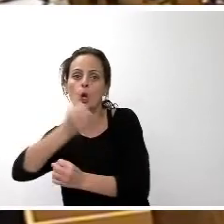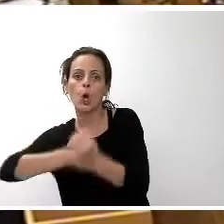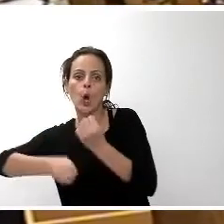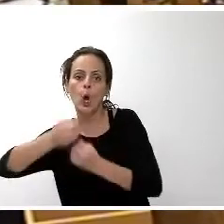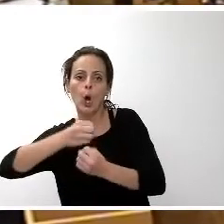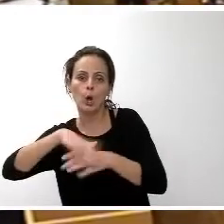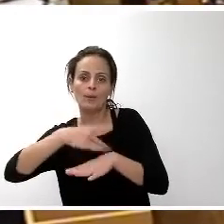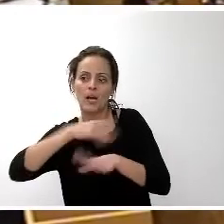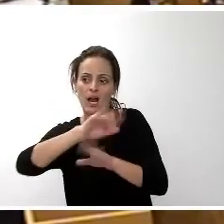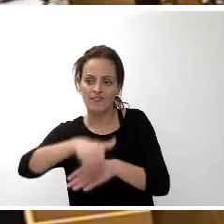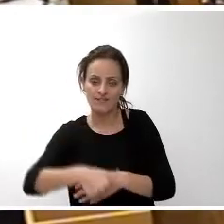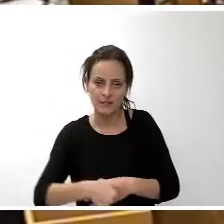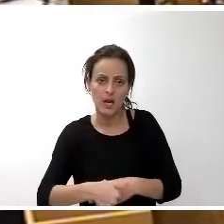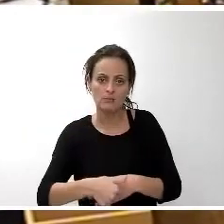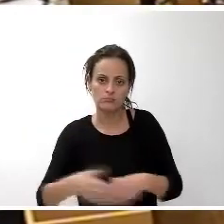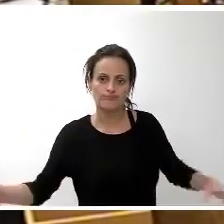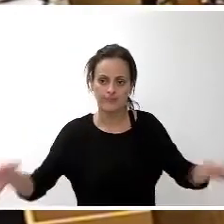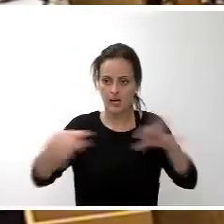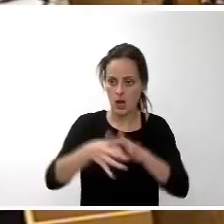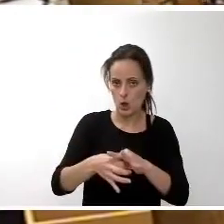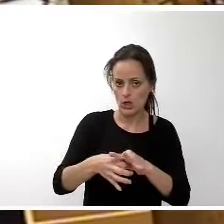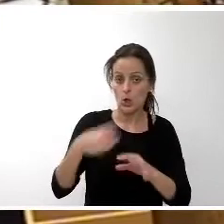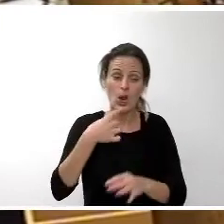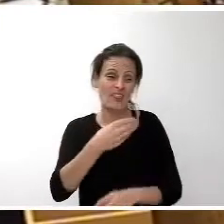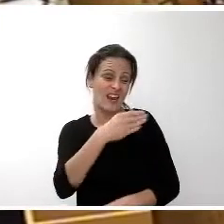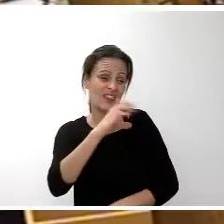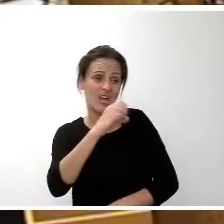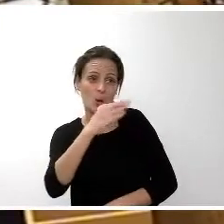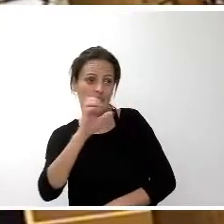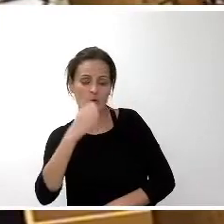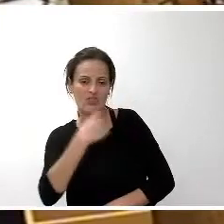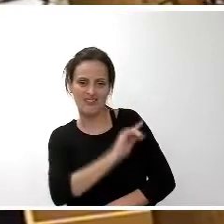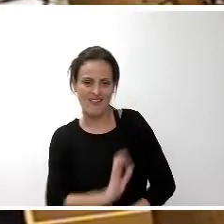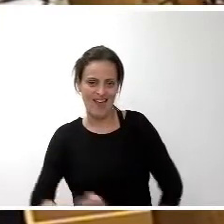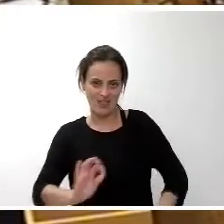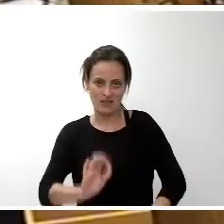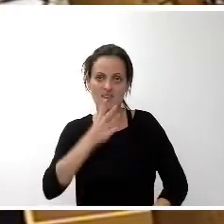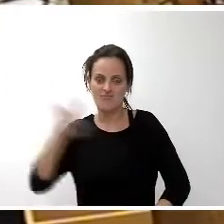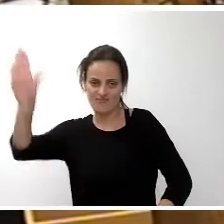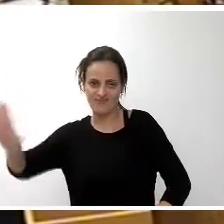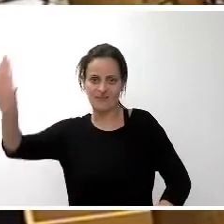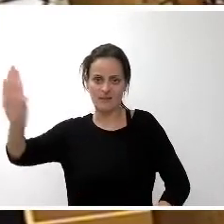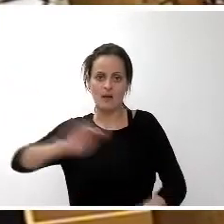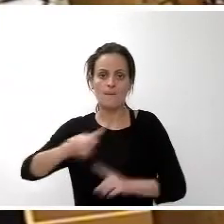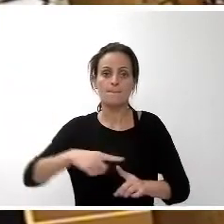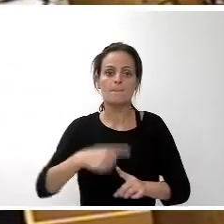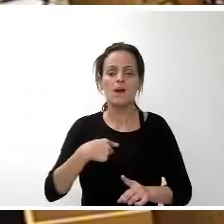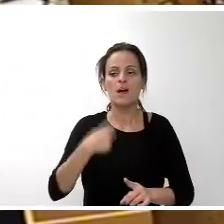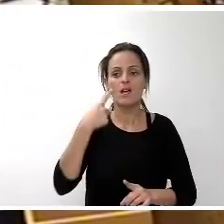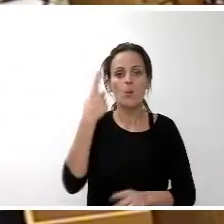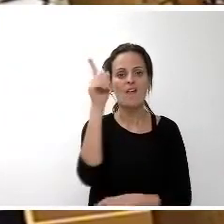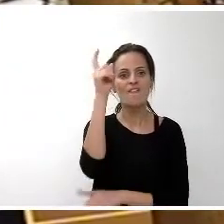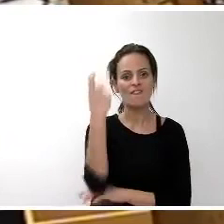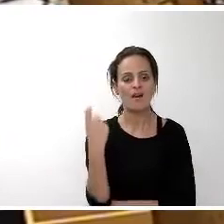COE y que, desde luego, son las que fijan los recursos económicos con los que cuenta una